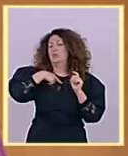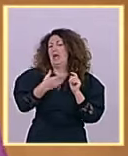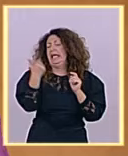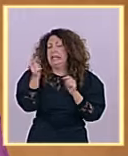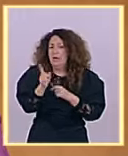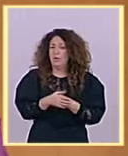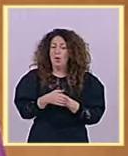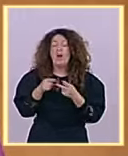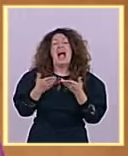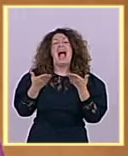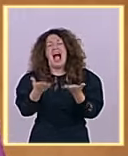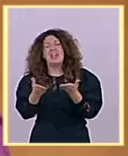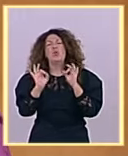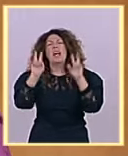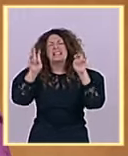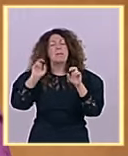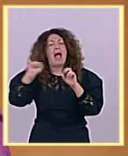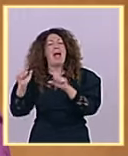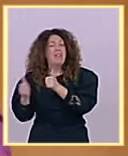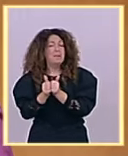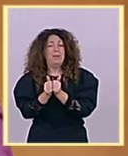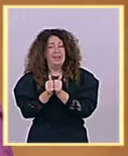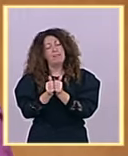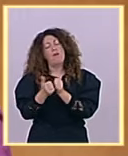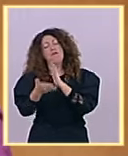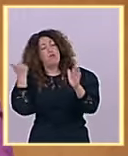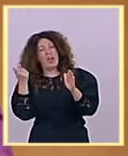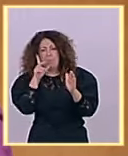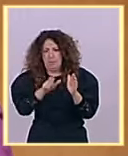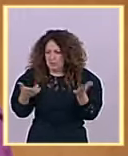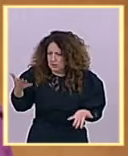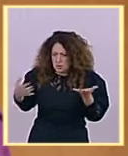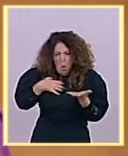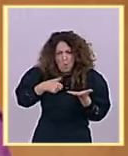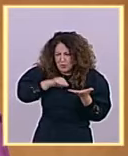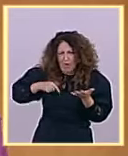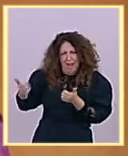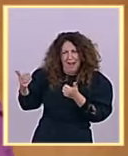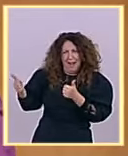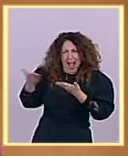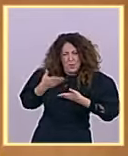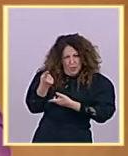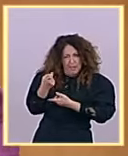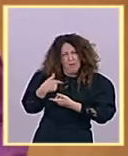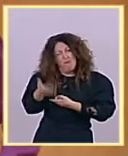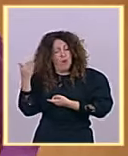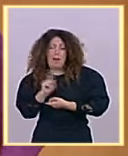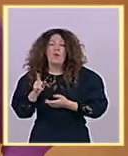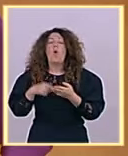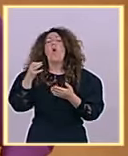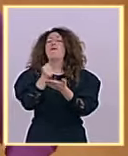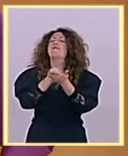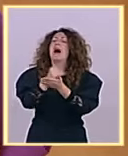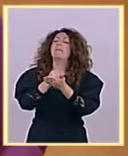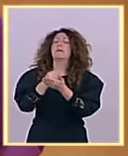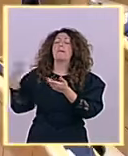pueden valer por sí mismas no vamos a volver a poner copago farmacéutico a los tratamientos de salud no